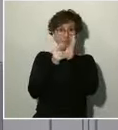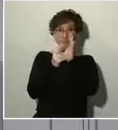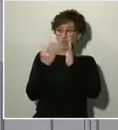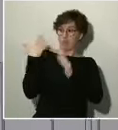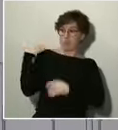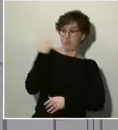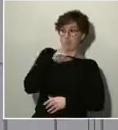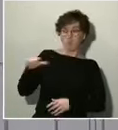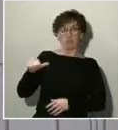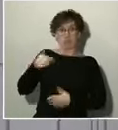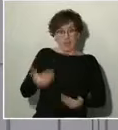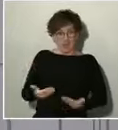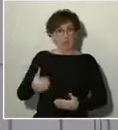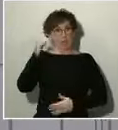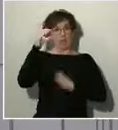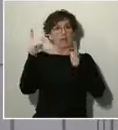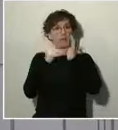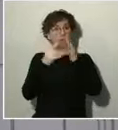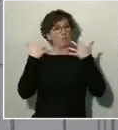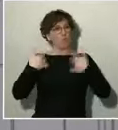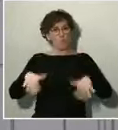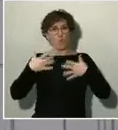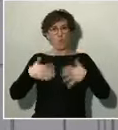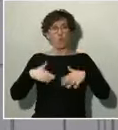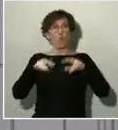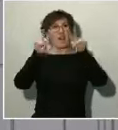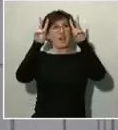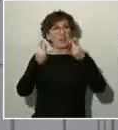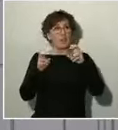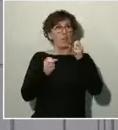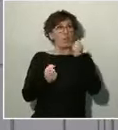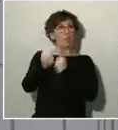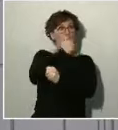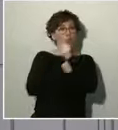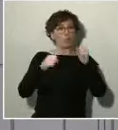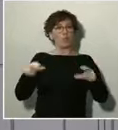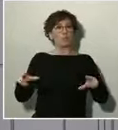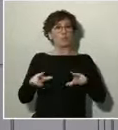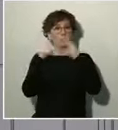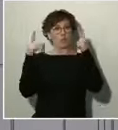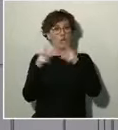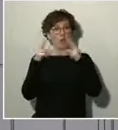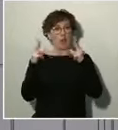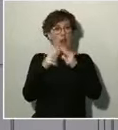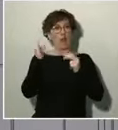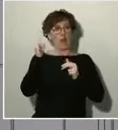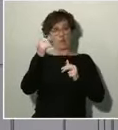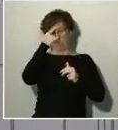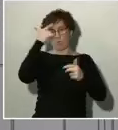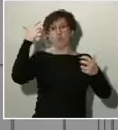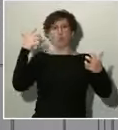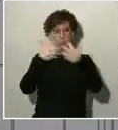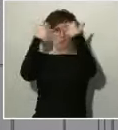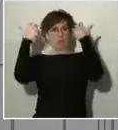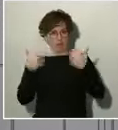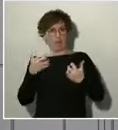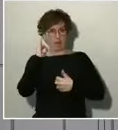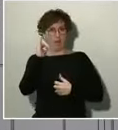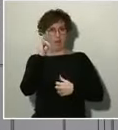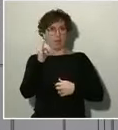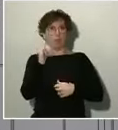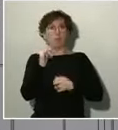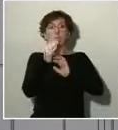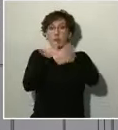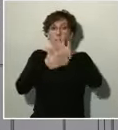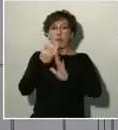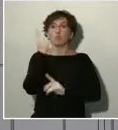choque que representa en términos económicos y sociales, en términos económicos y sociales, no solamente de apoyo y de ayuda a los trabajadores damnificados como